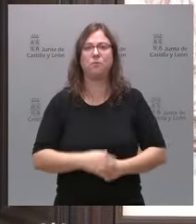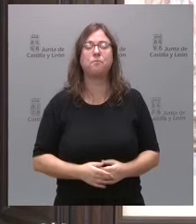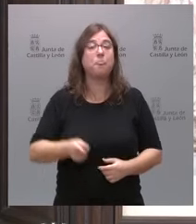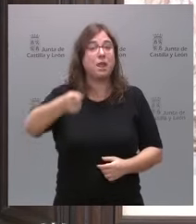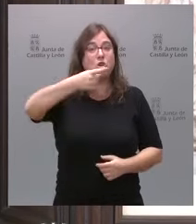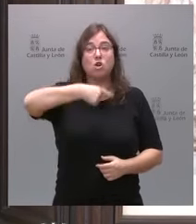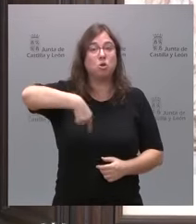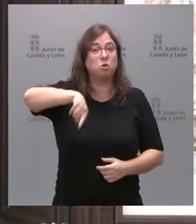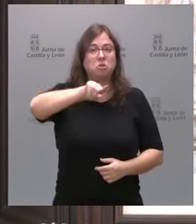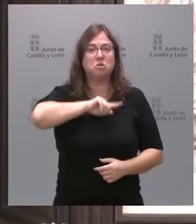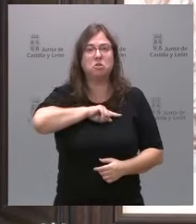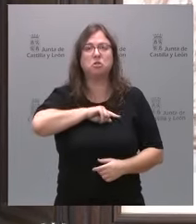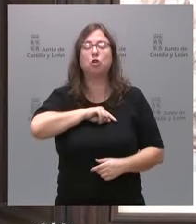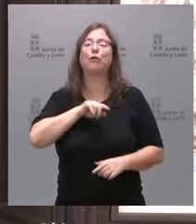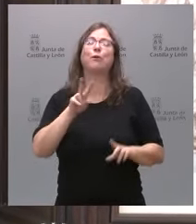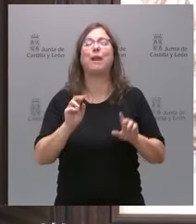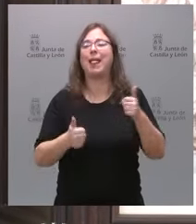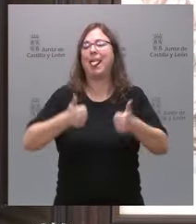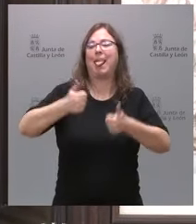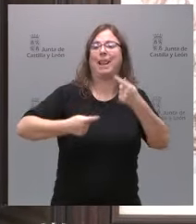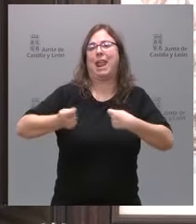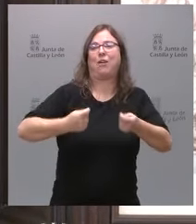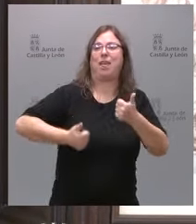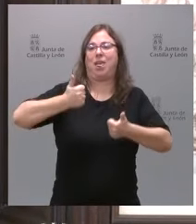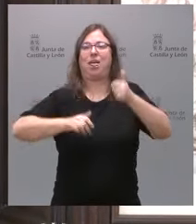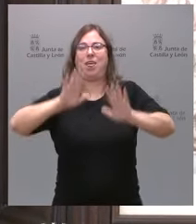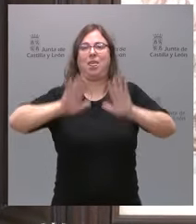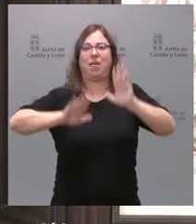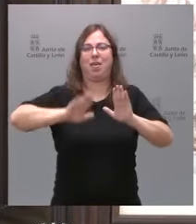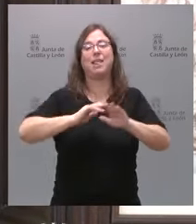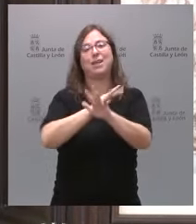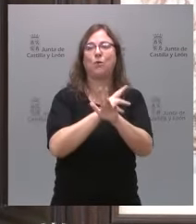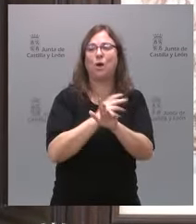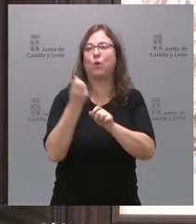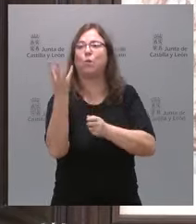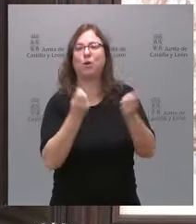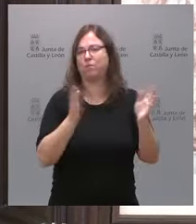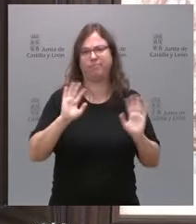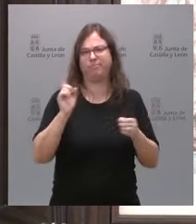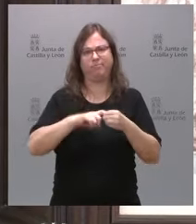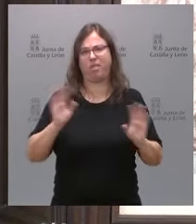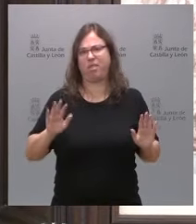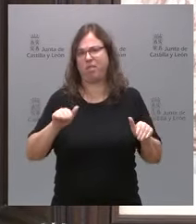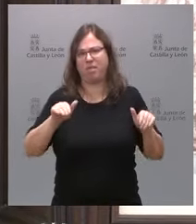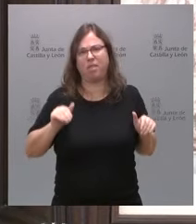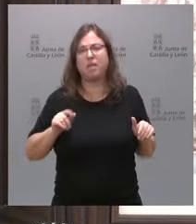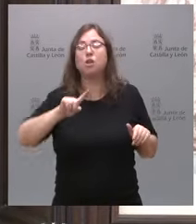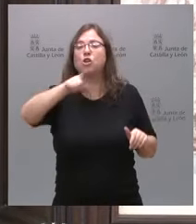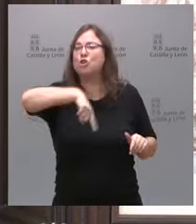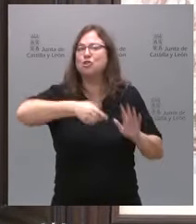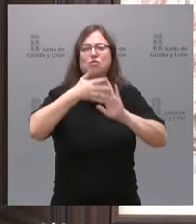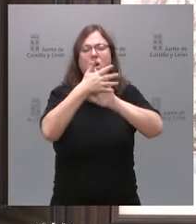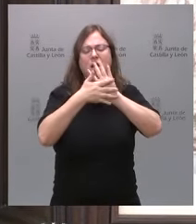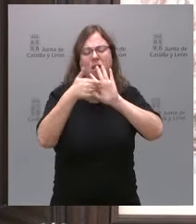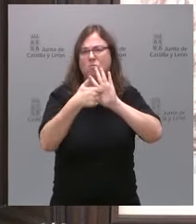Nosotros no vamos a entrar en la subasta. No vamos a entrar en juegos de números. Estamos hablando de los impuestos